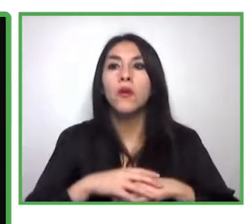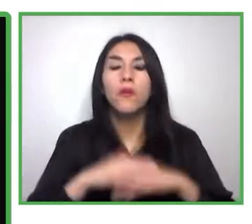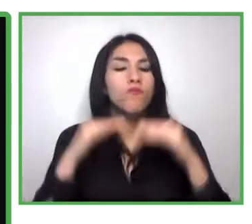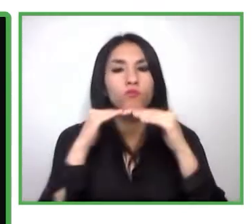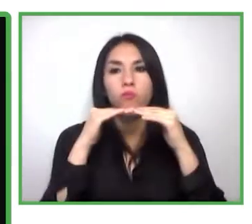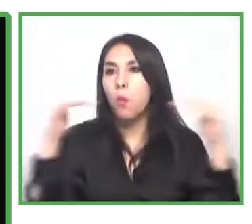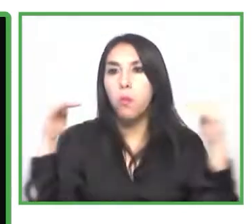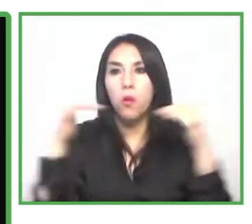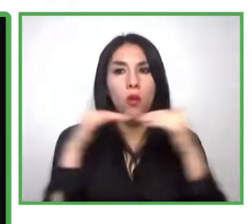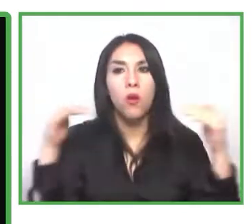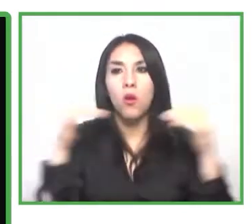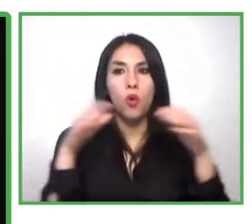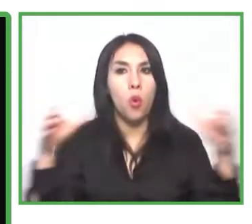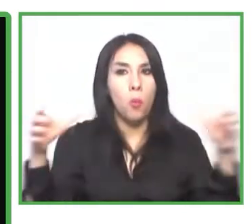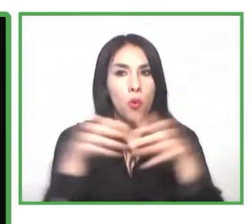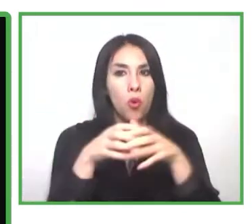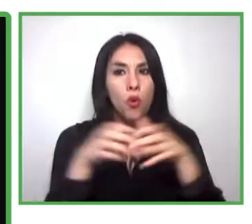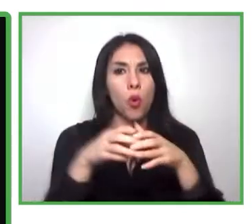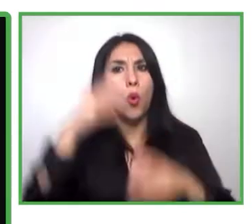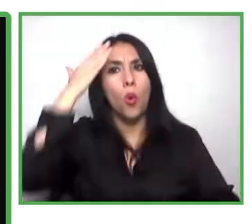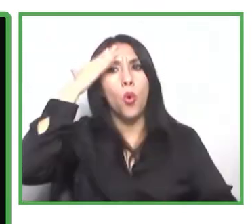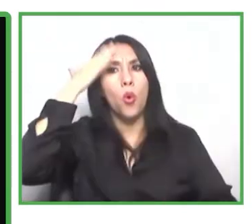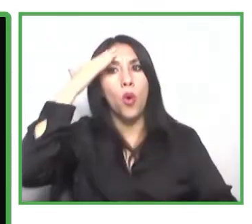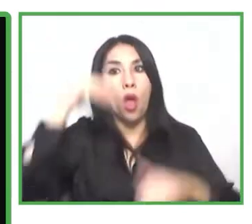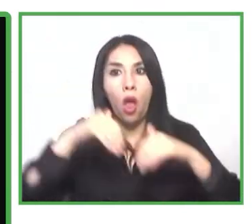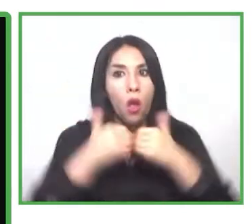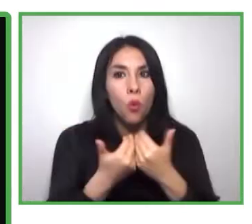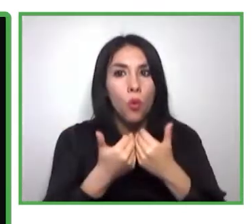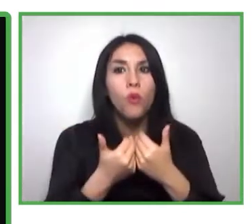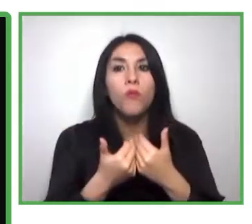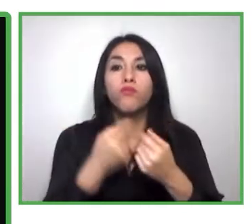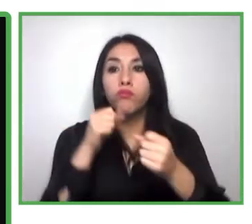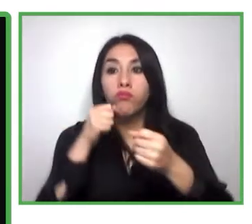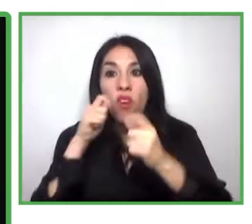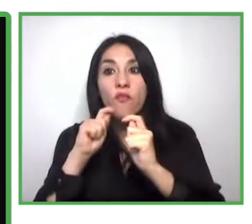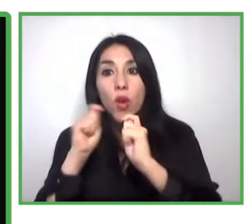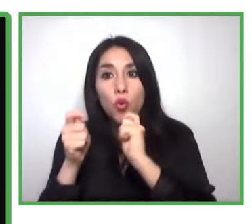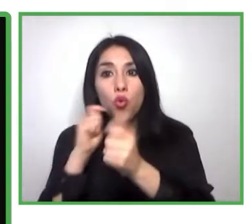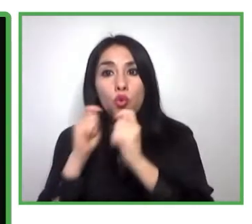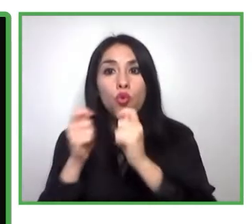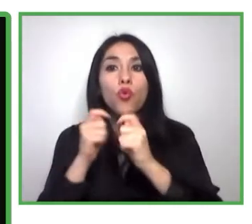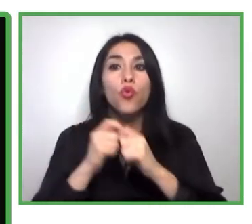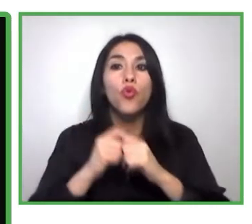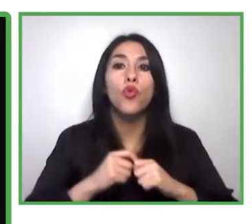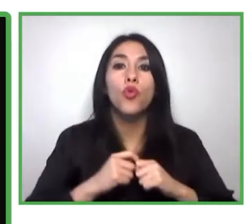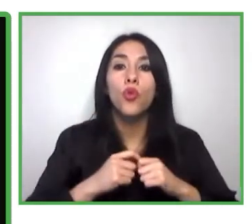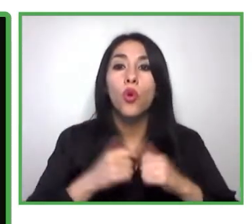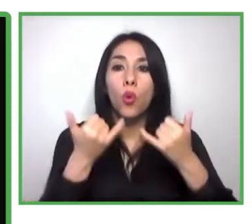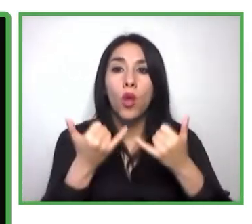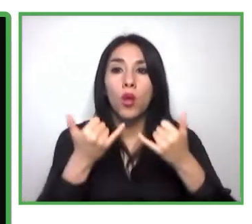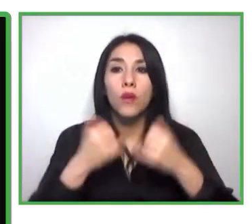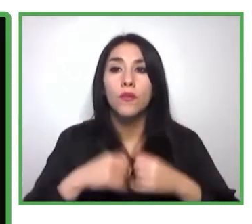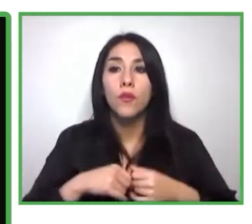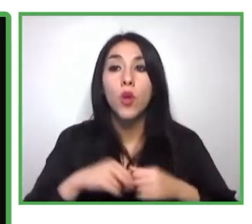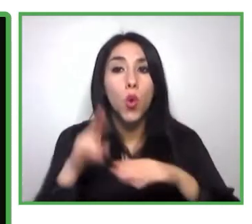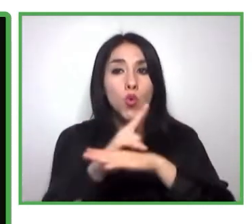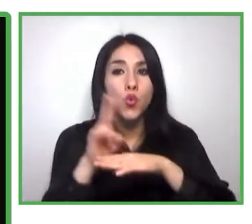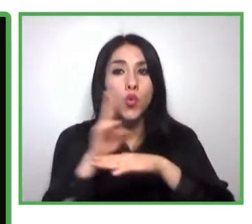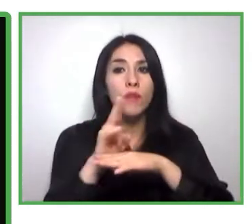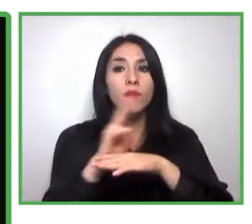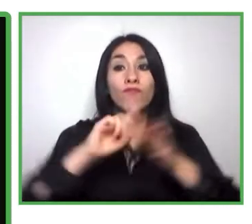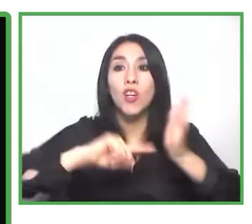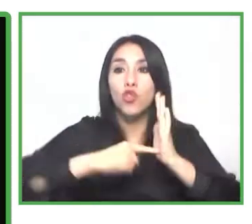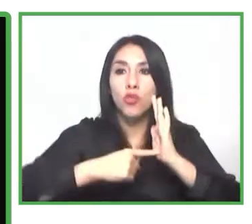las personas con discapacidad puedan aplicar usando herramientas tradicionales de reclutamiento. Aún entendemos que falta mucho